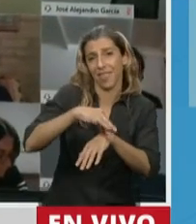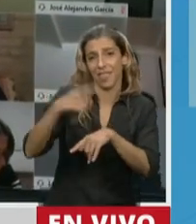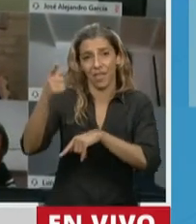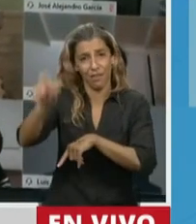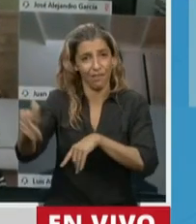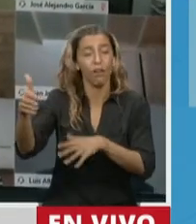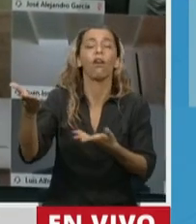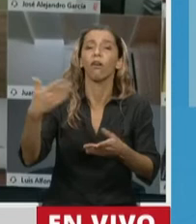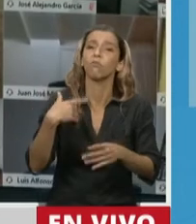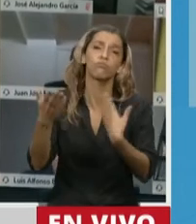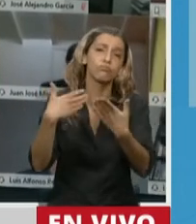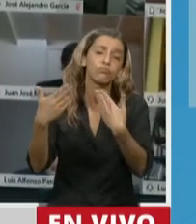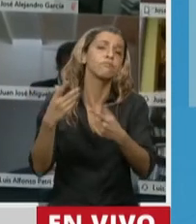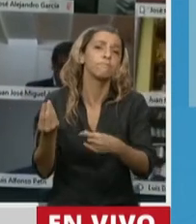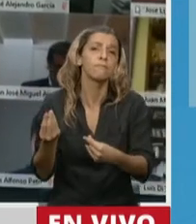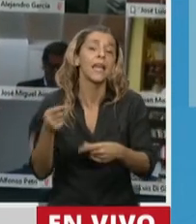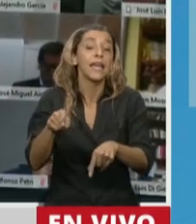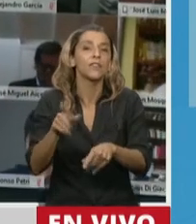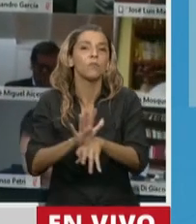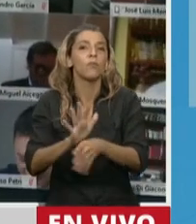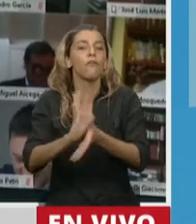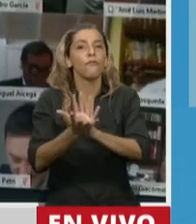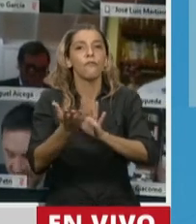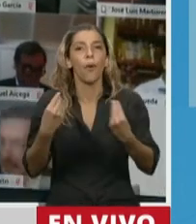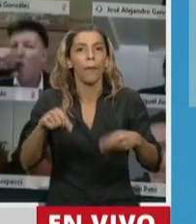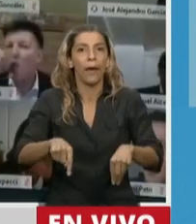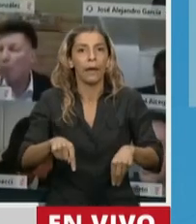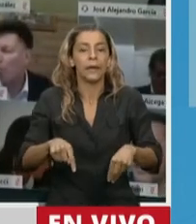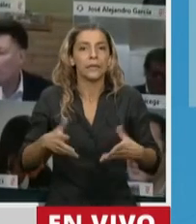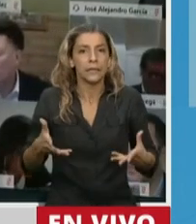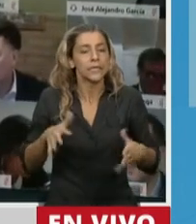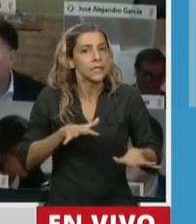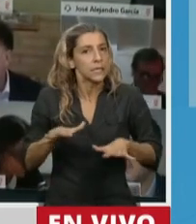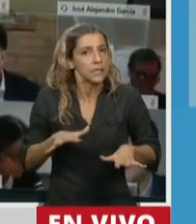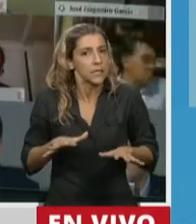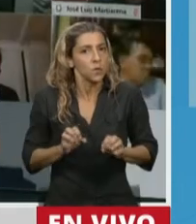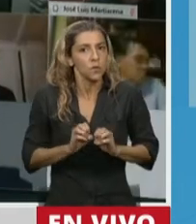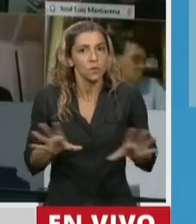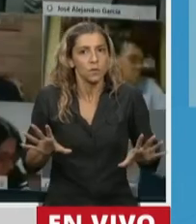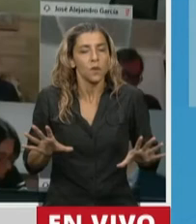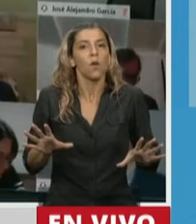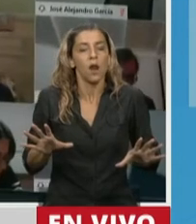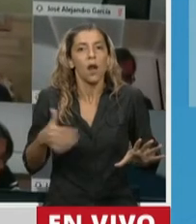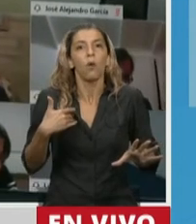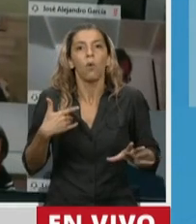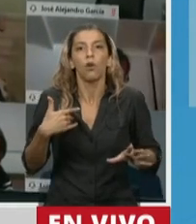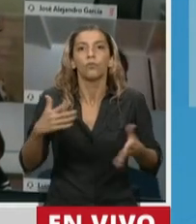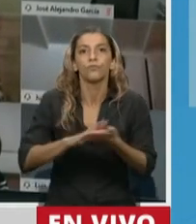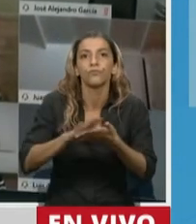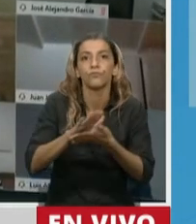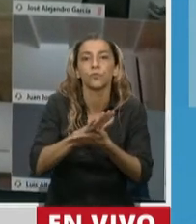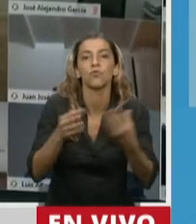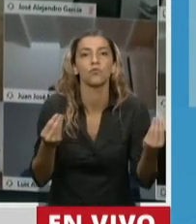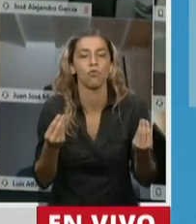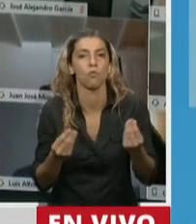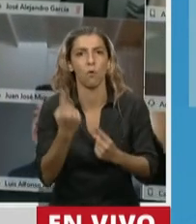teleasistencia superando con esto o ayudando a superar situaciones muy graves, sobre todo de vaciamiento y